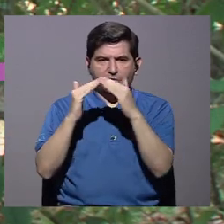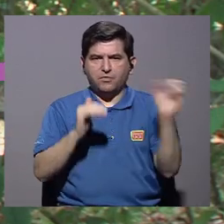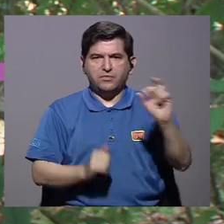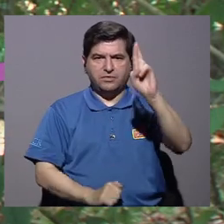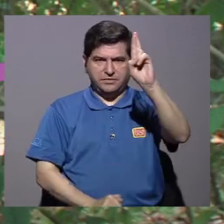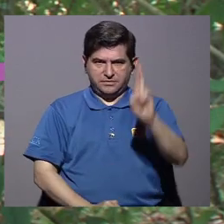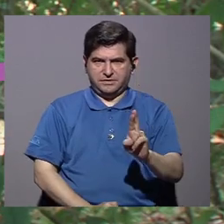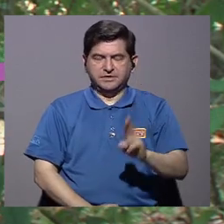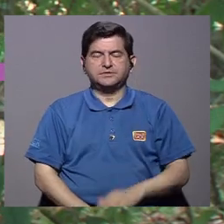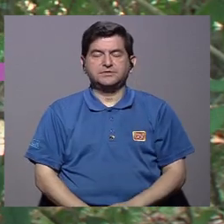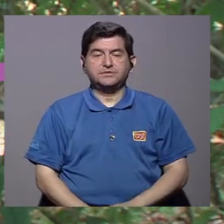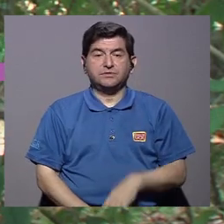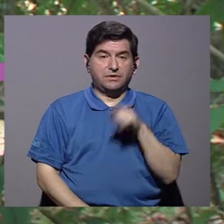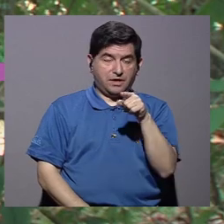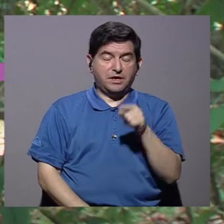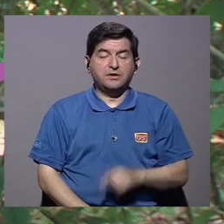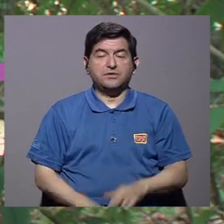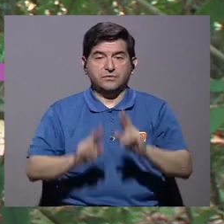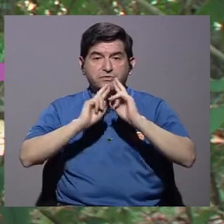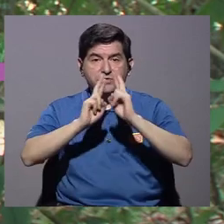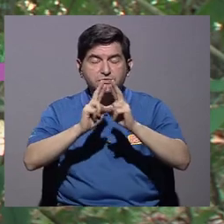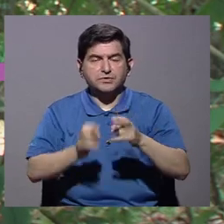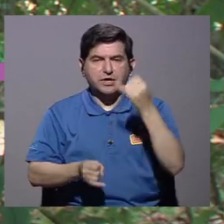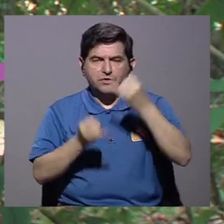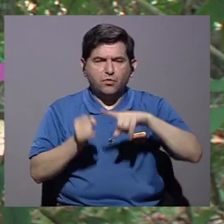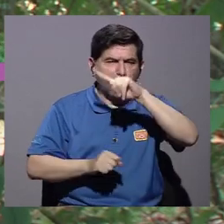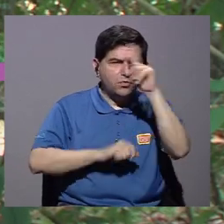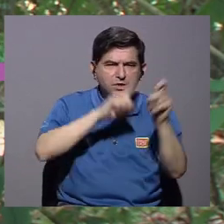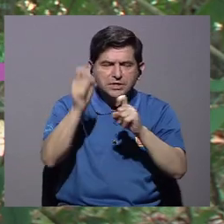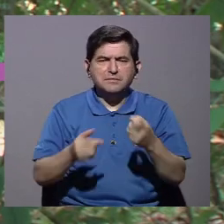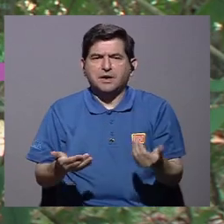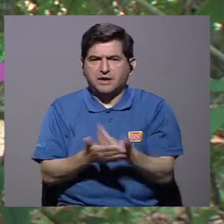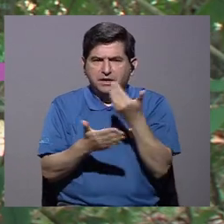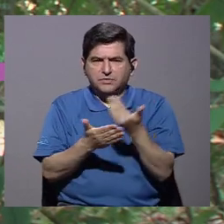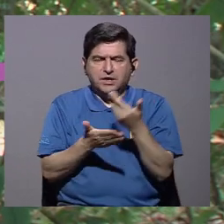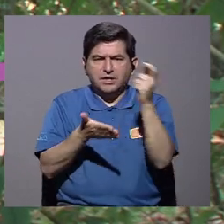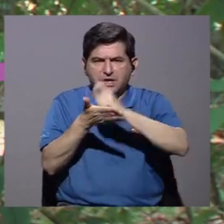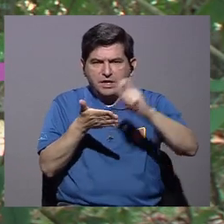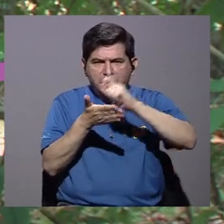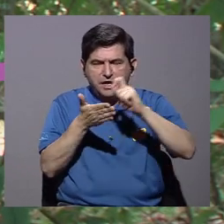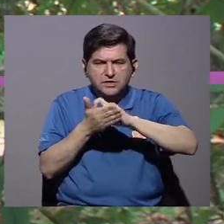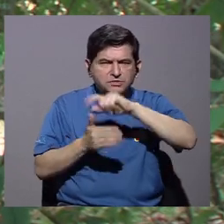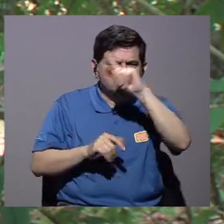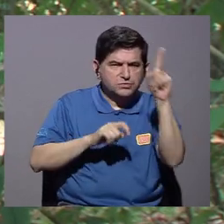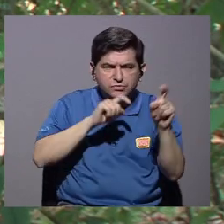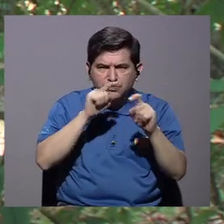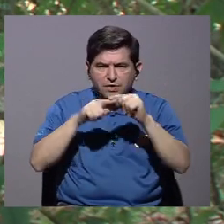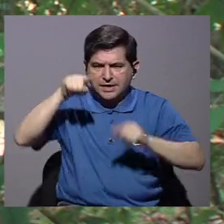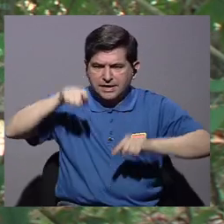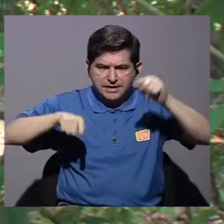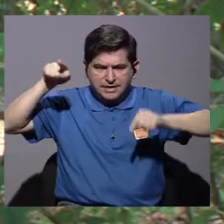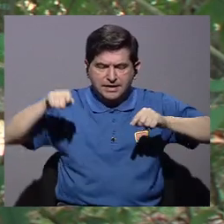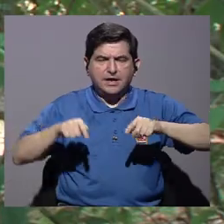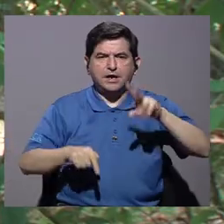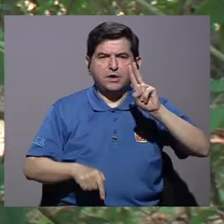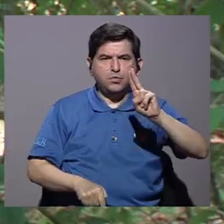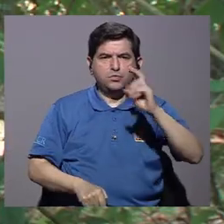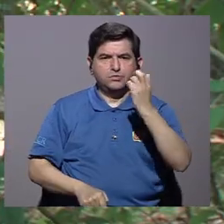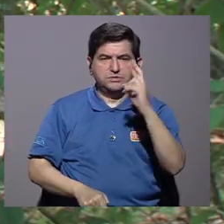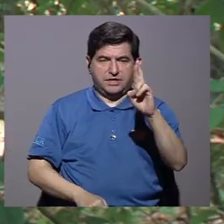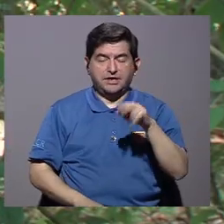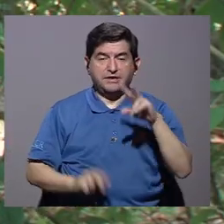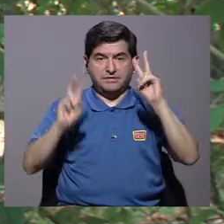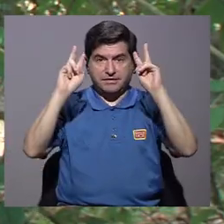población de Costa Rica que se desprenden de la última encuesta de actualidades de la Escuela de Estadística de la Universidad de Costa Rica.